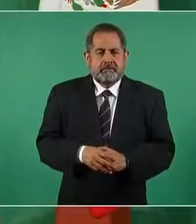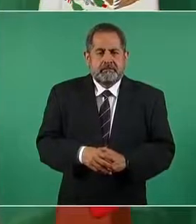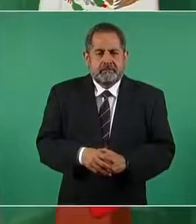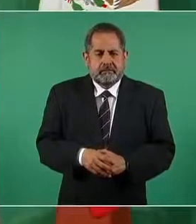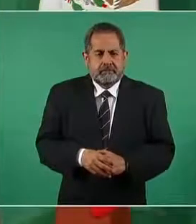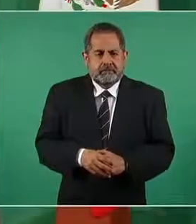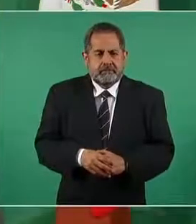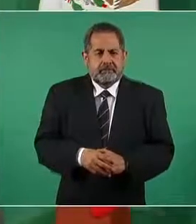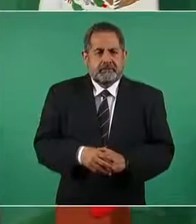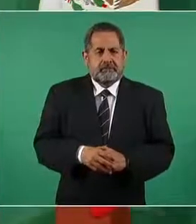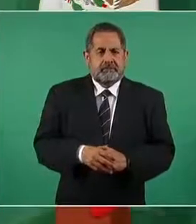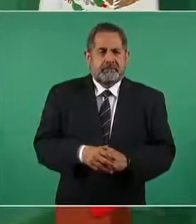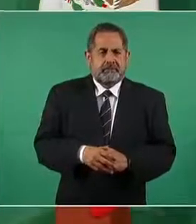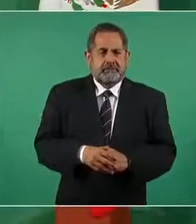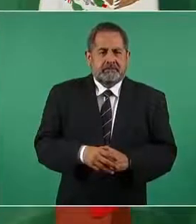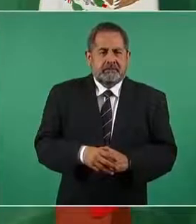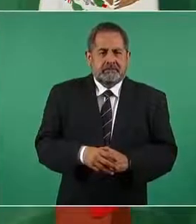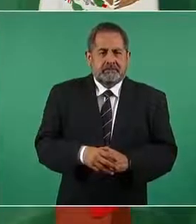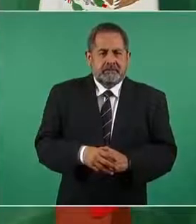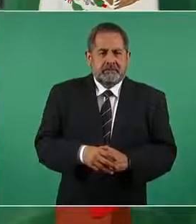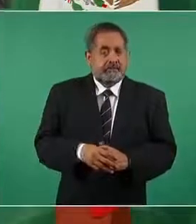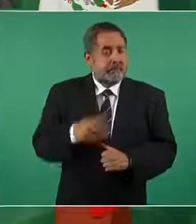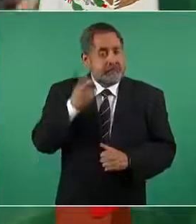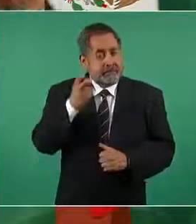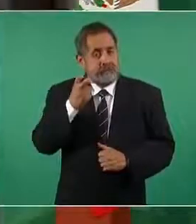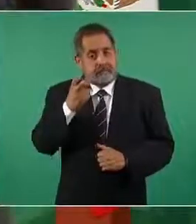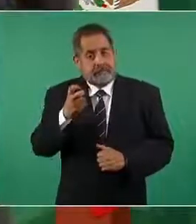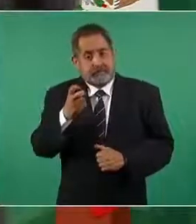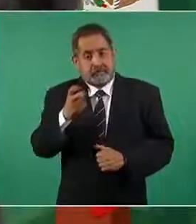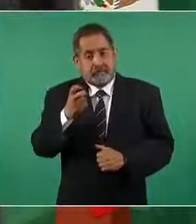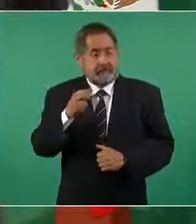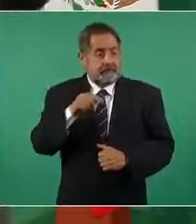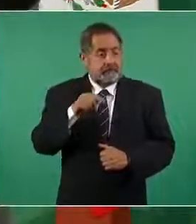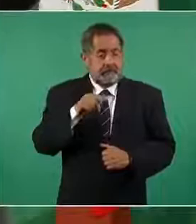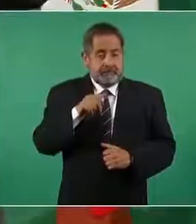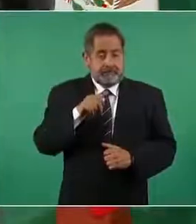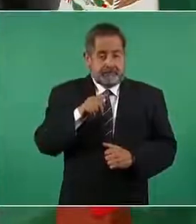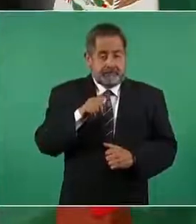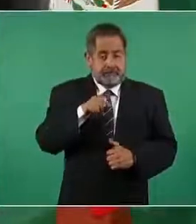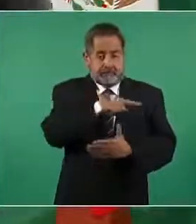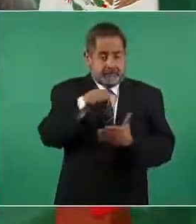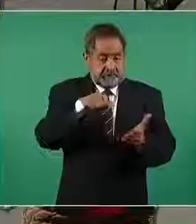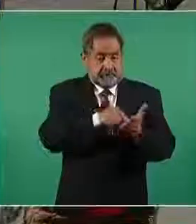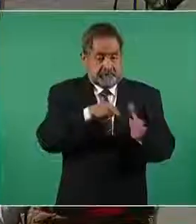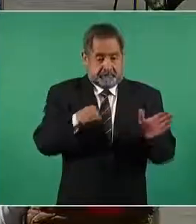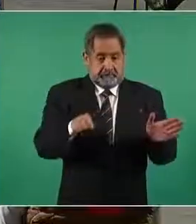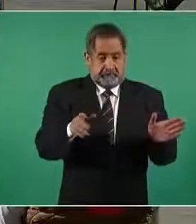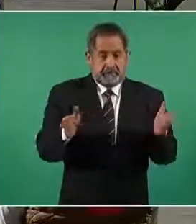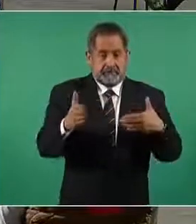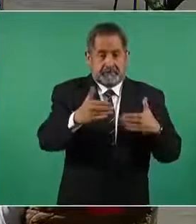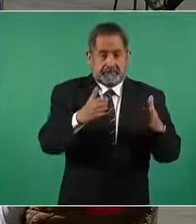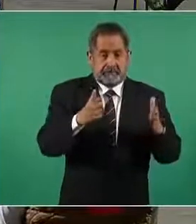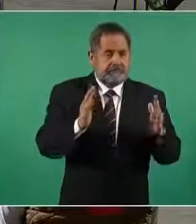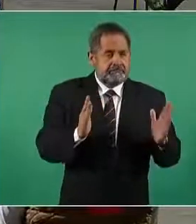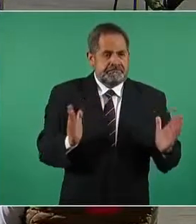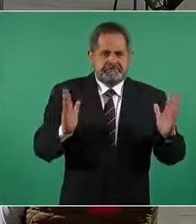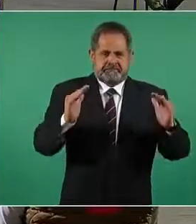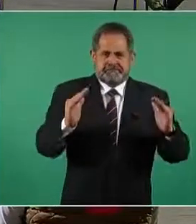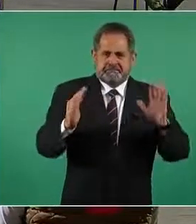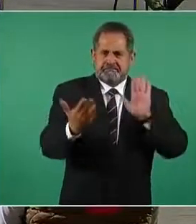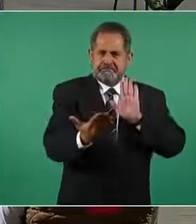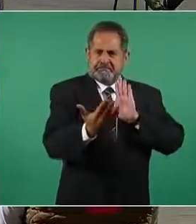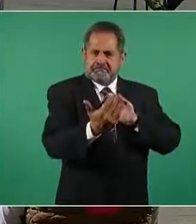y esta obra está cubierta por otras construcciones